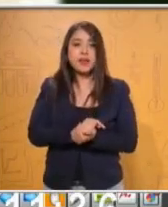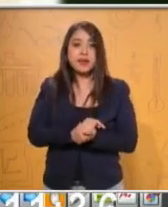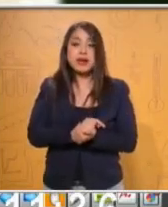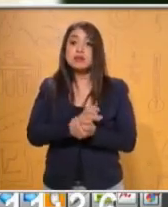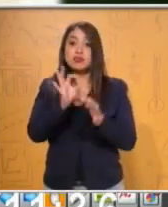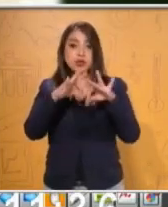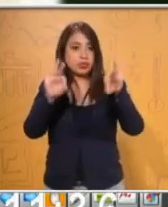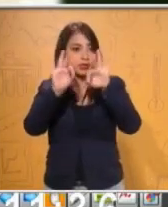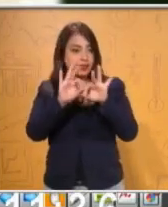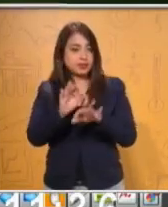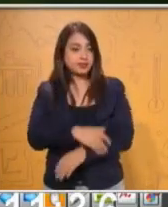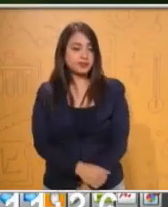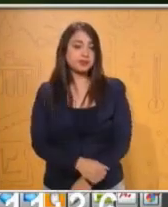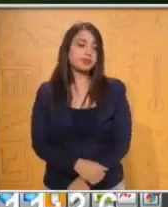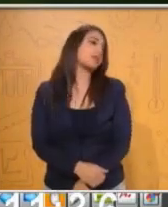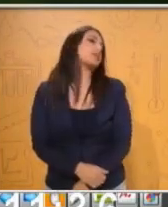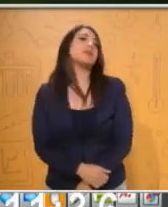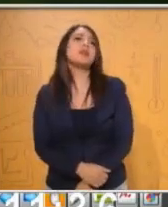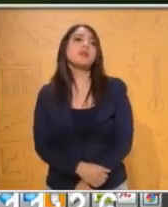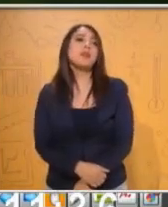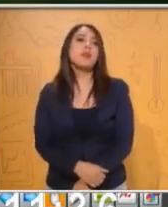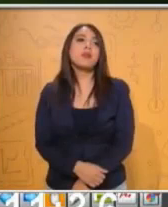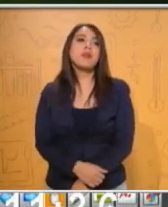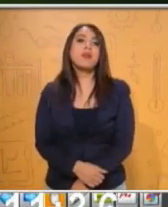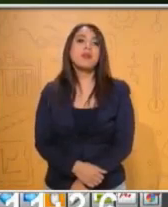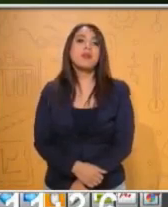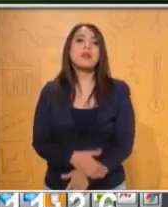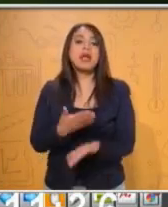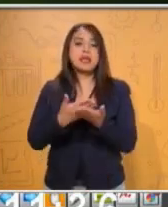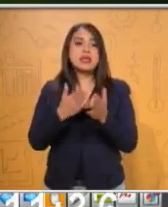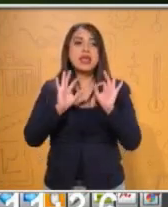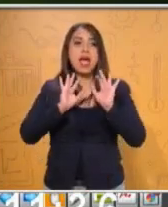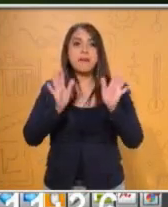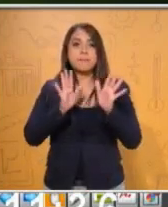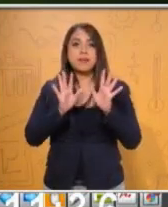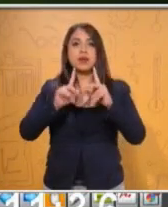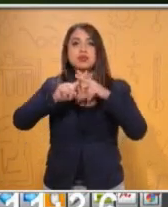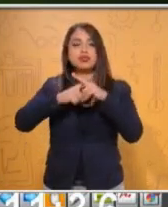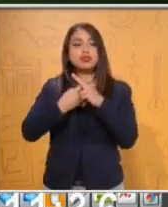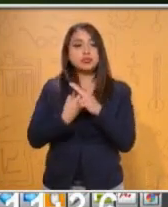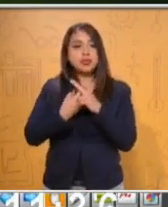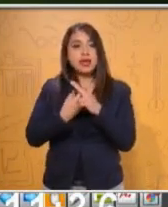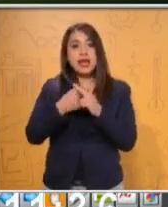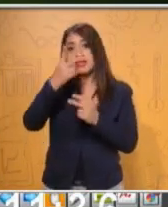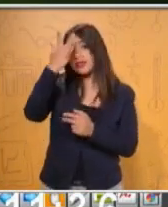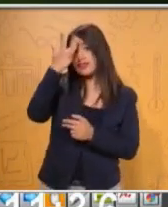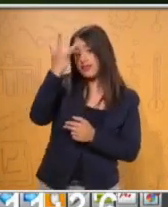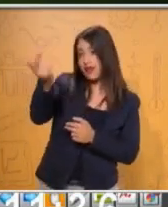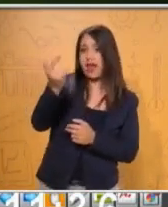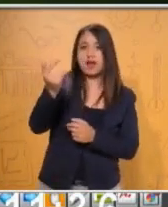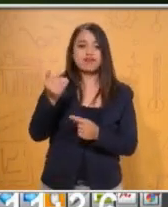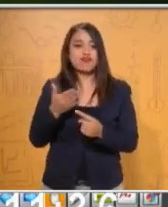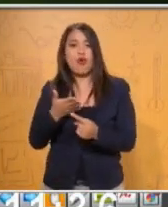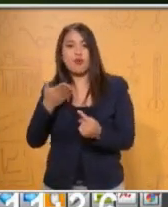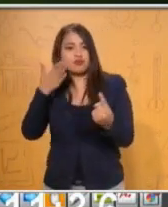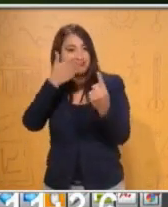maestro. Ahora sí, vamos a empezar. Adivina o enfrenta el reto.